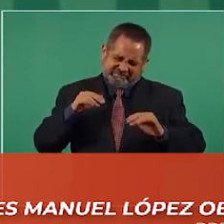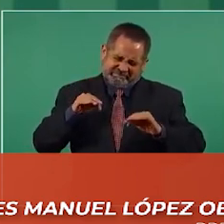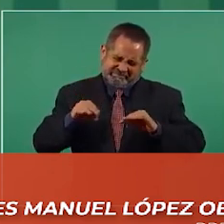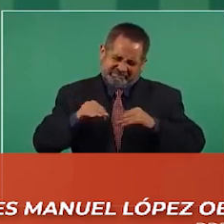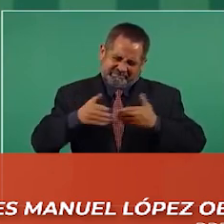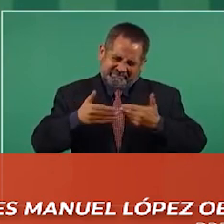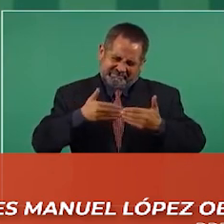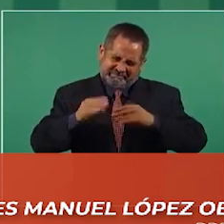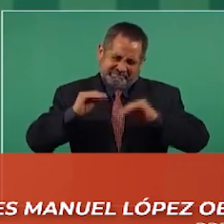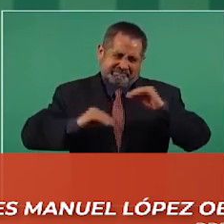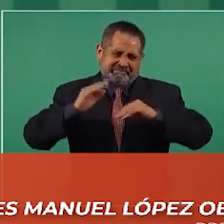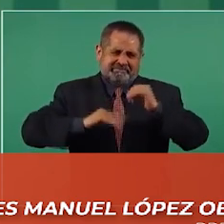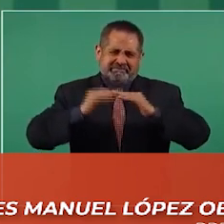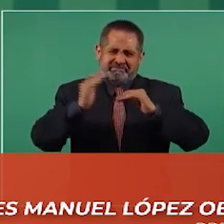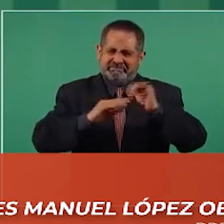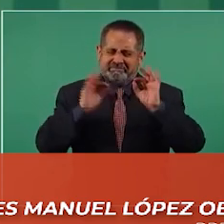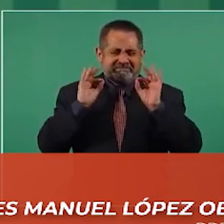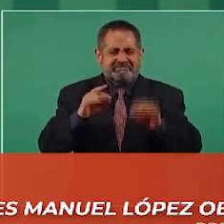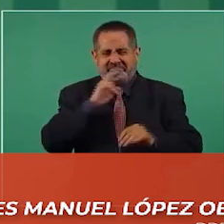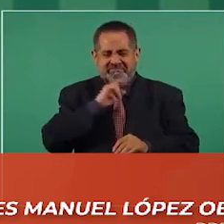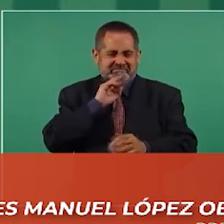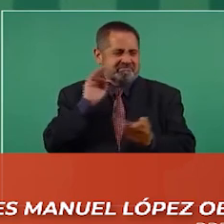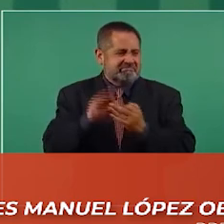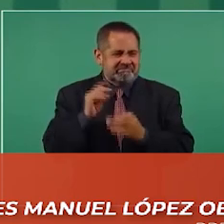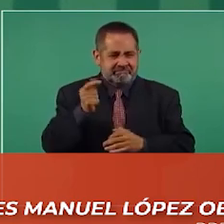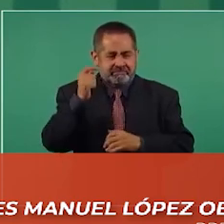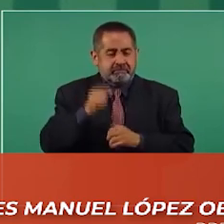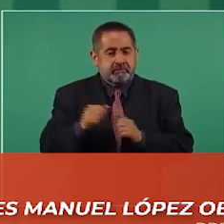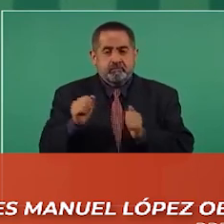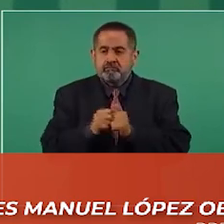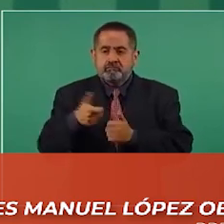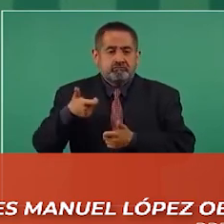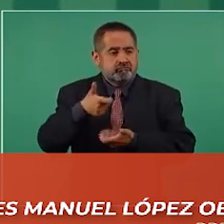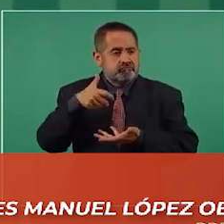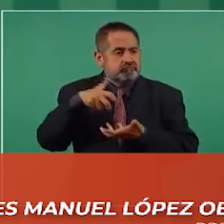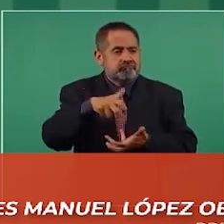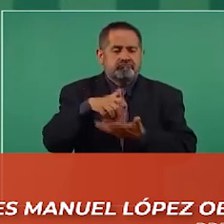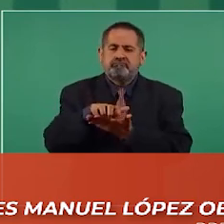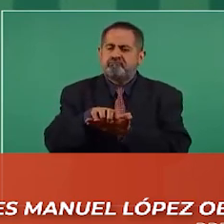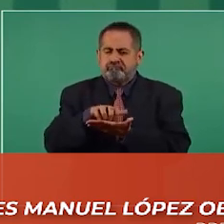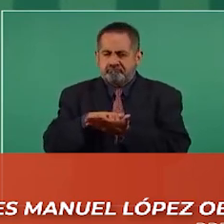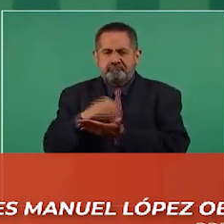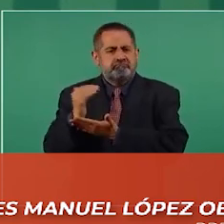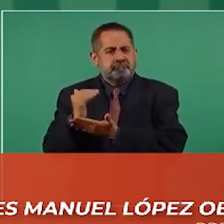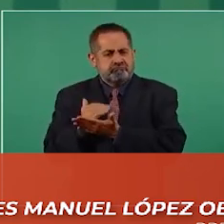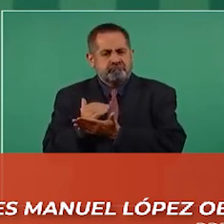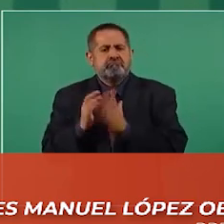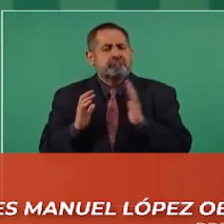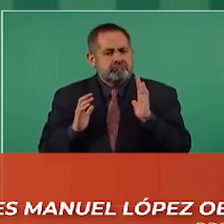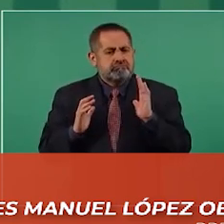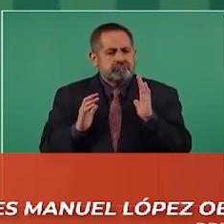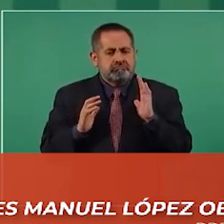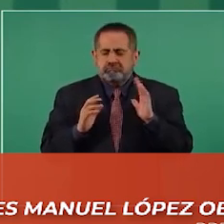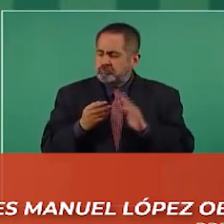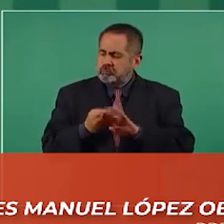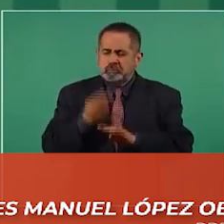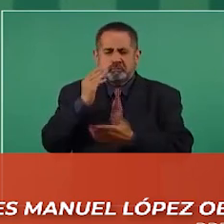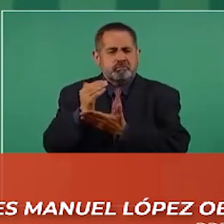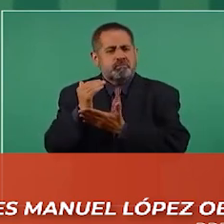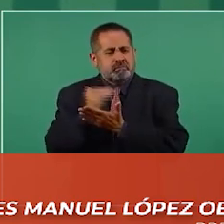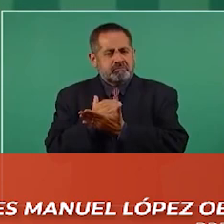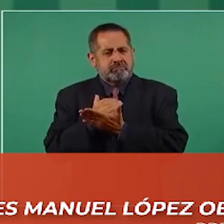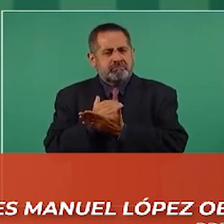y con un costo mucho muy